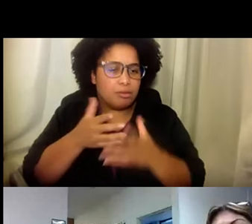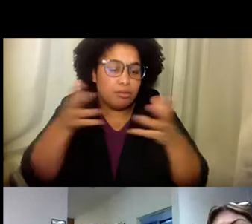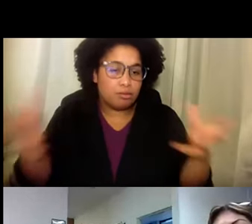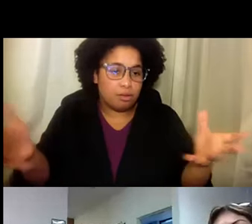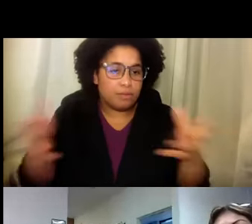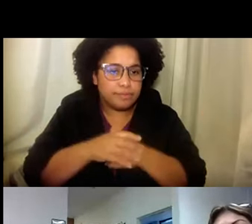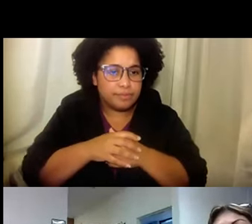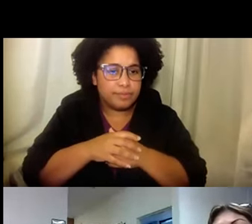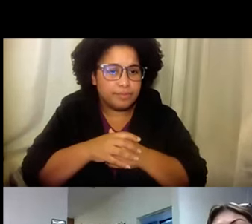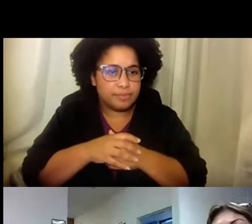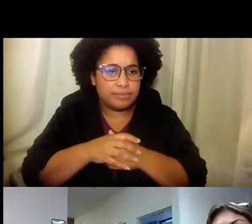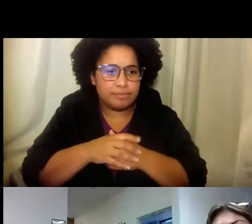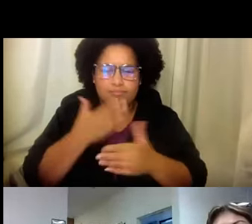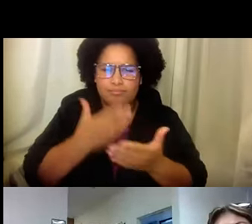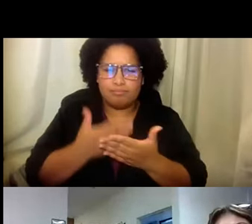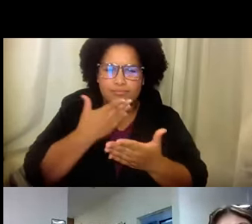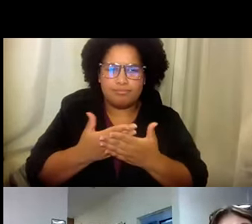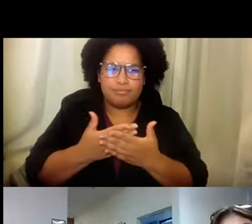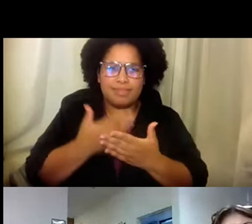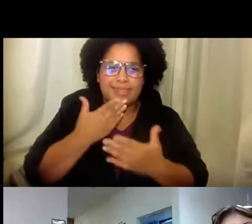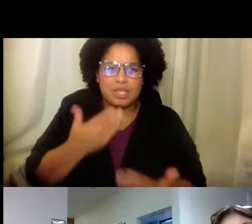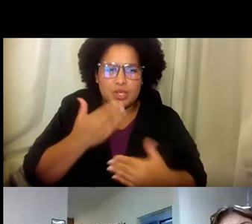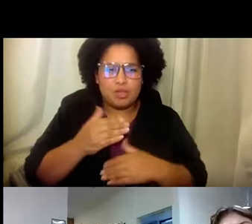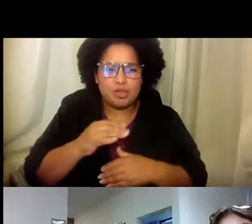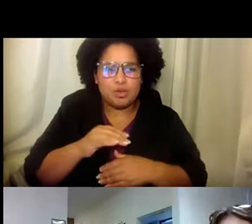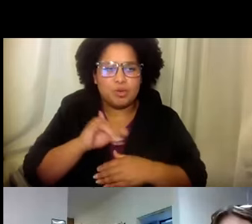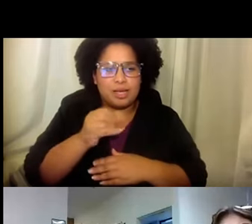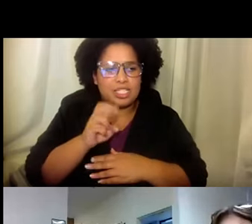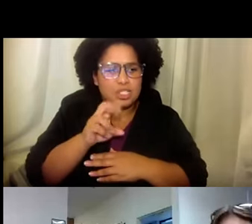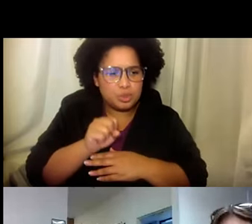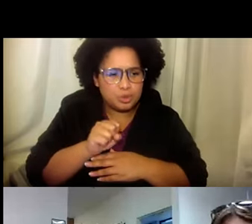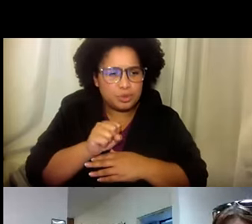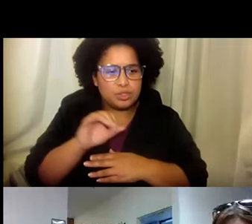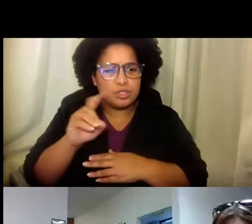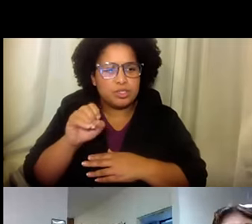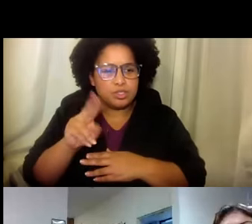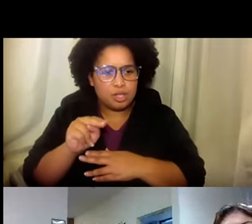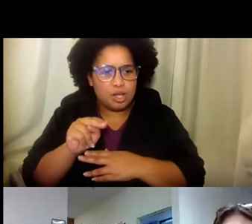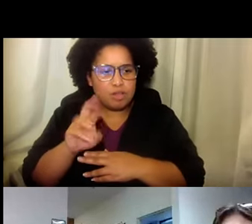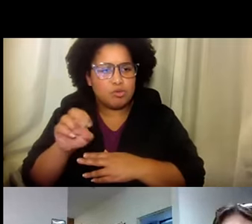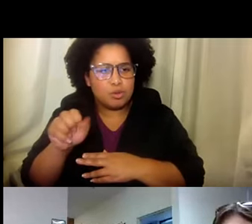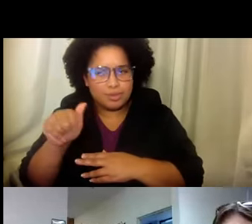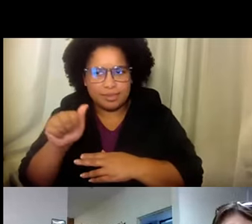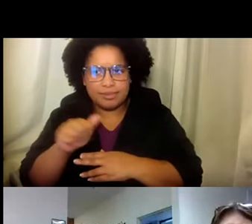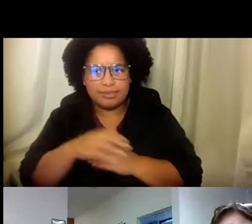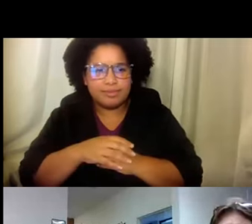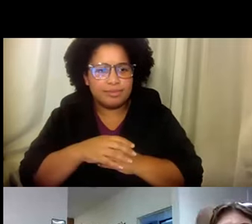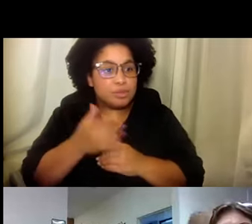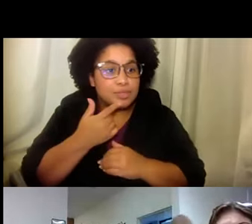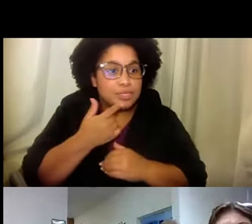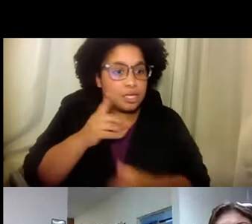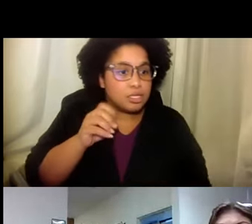encanta como ella me ha ayudado. Excelente. Gracias, Jesús, Don y Rosa. Gracias. Gracias.